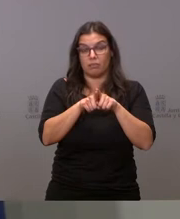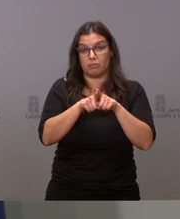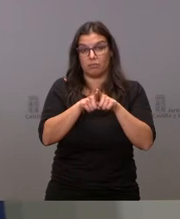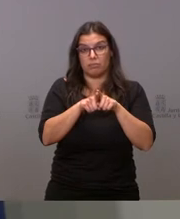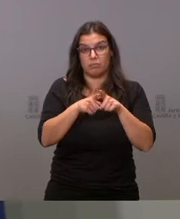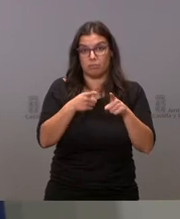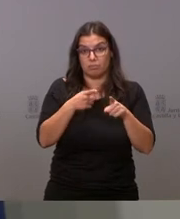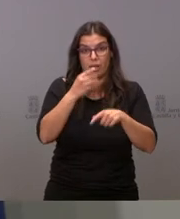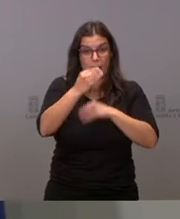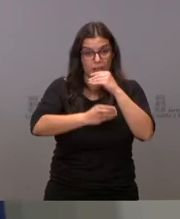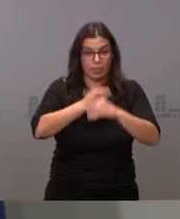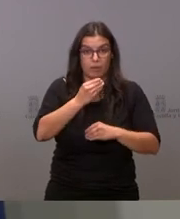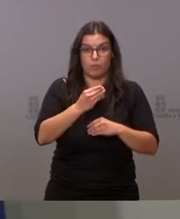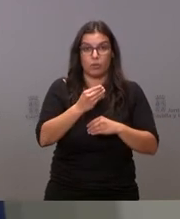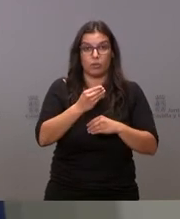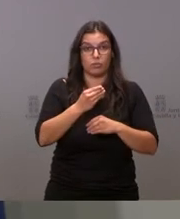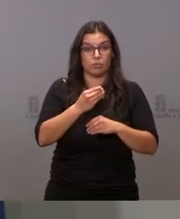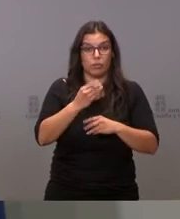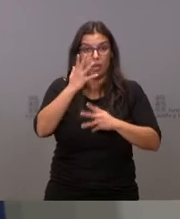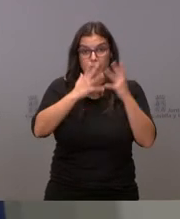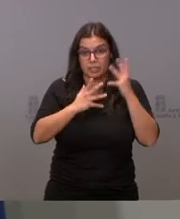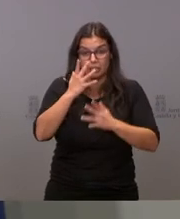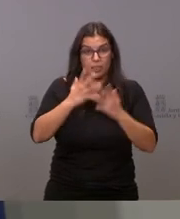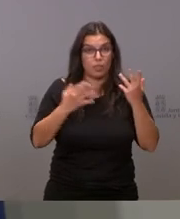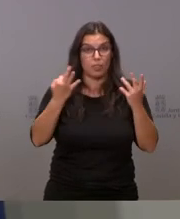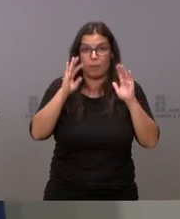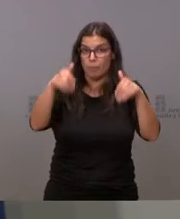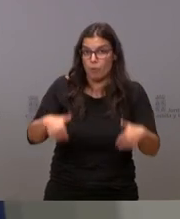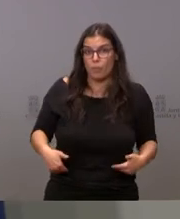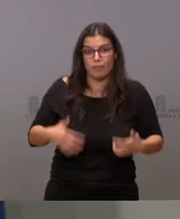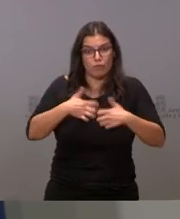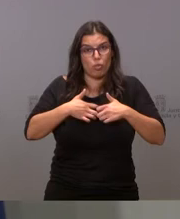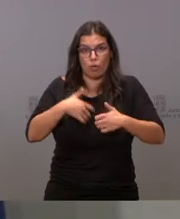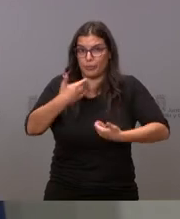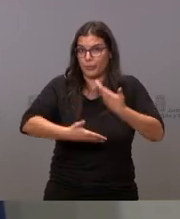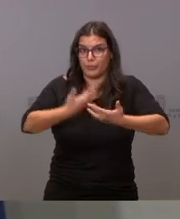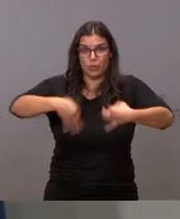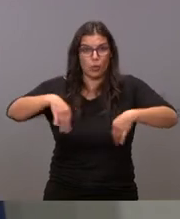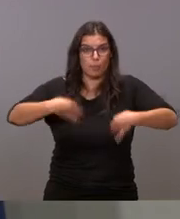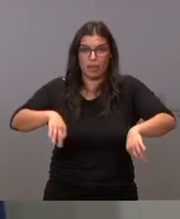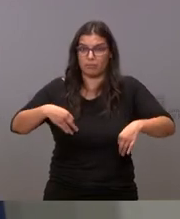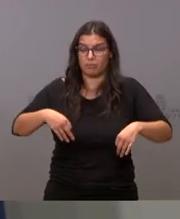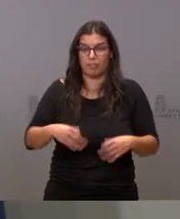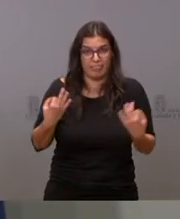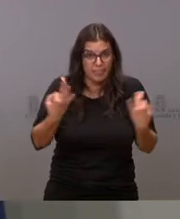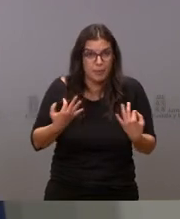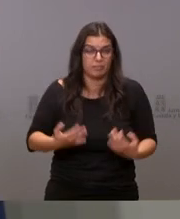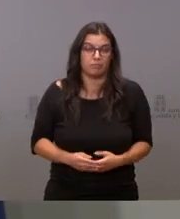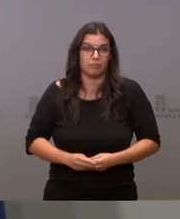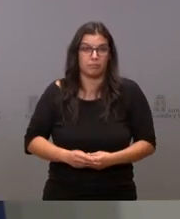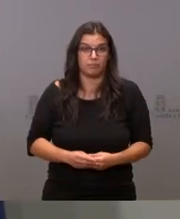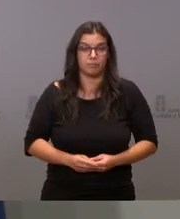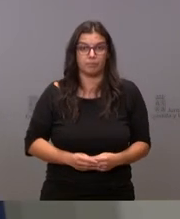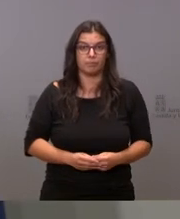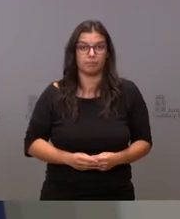con el conjunto del funcionamiento de la administración tienen que volver a su funcionamiento normal a su funcionamiento habitual